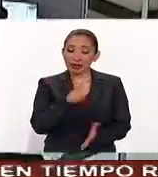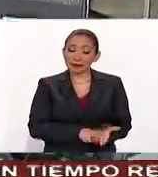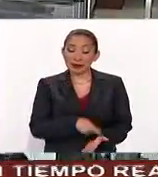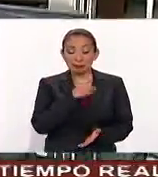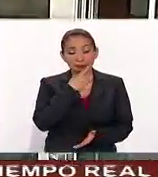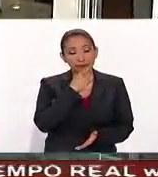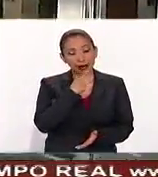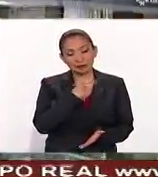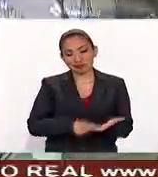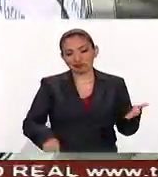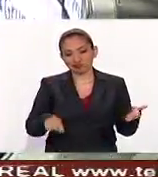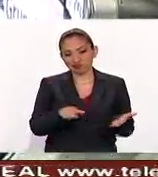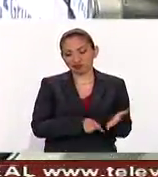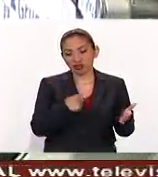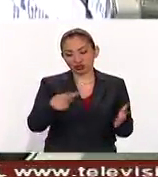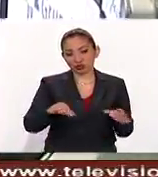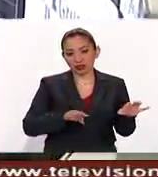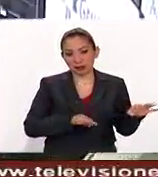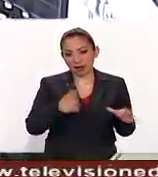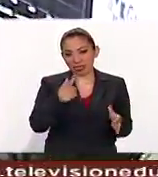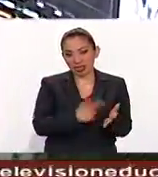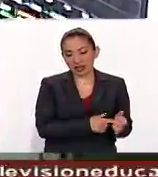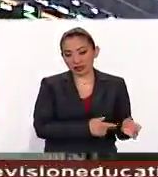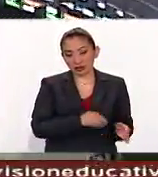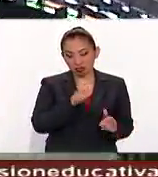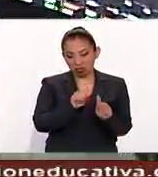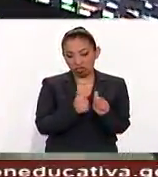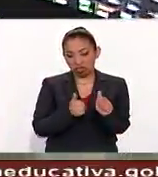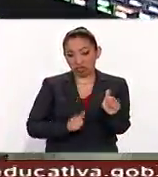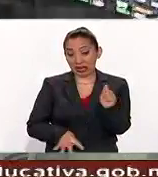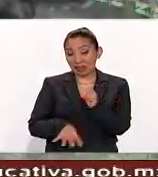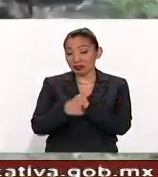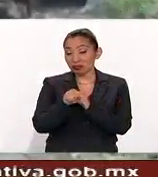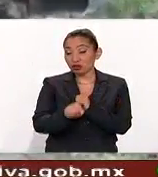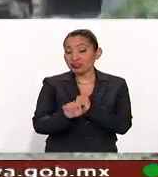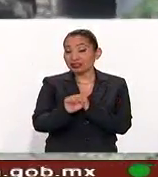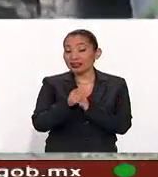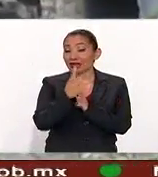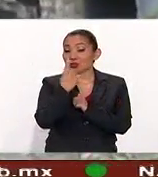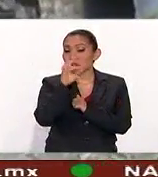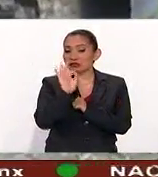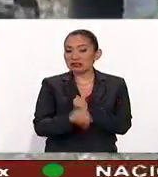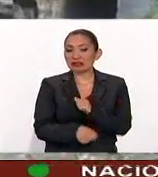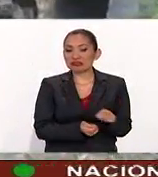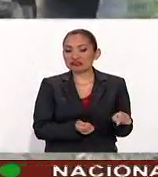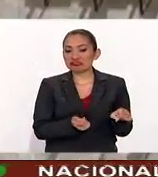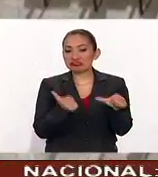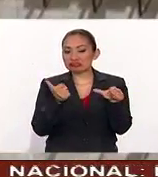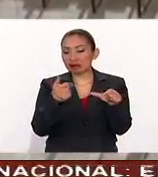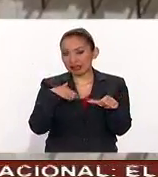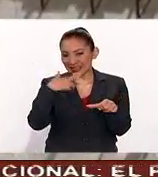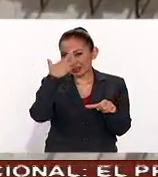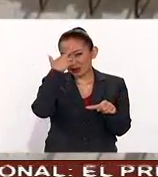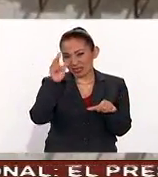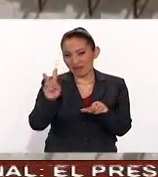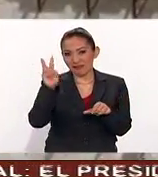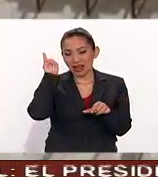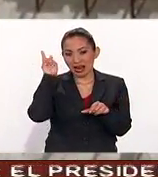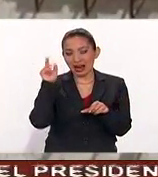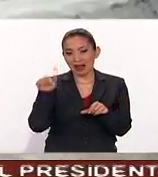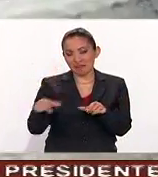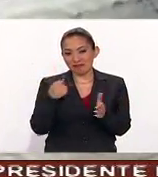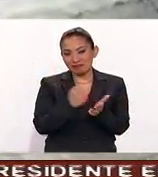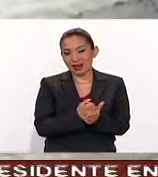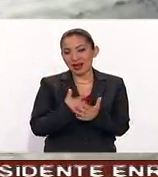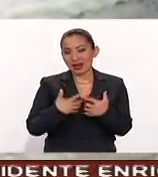decidió suspender sus operaciones cuando retrocedían 14.61%. Recordemos que el viernes la firma